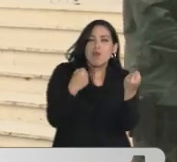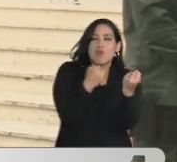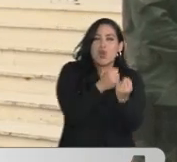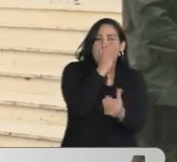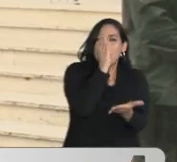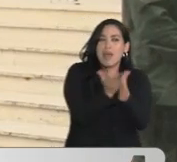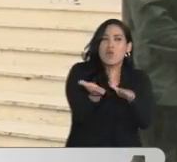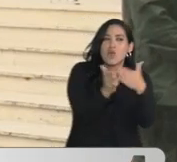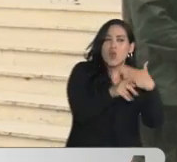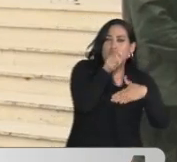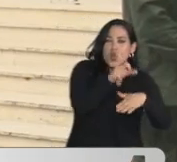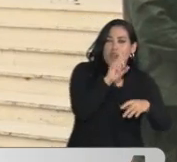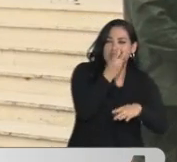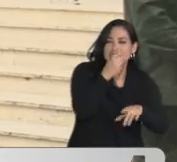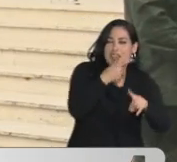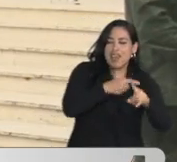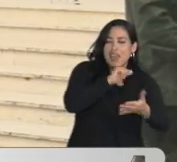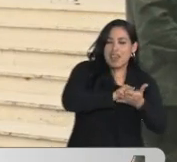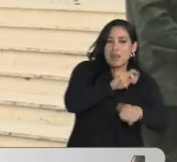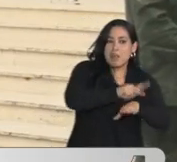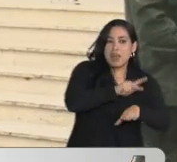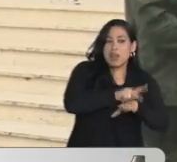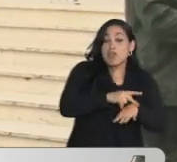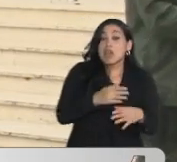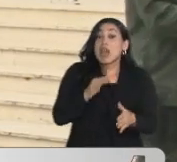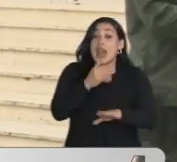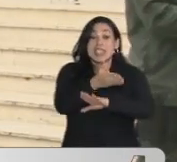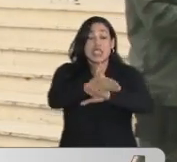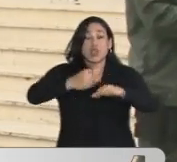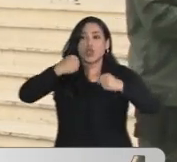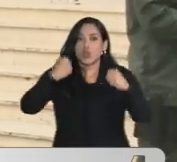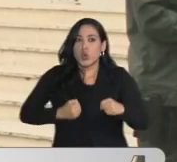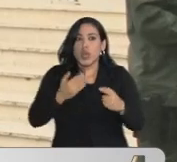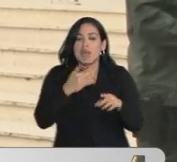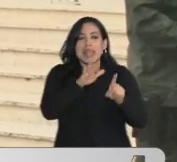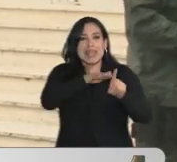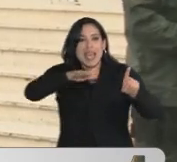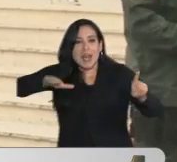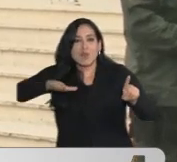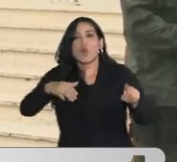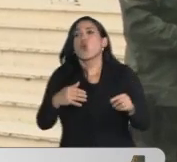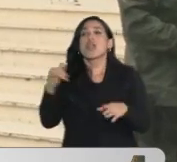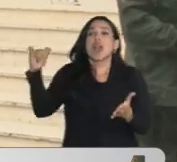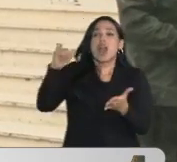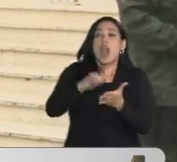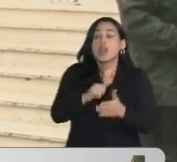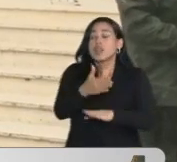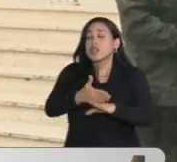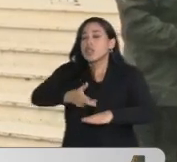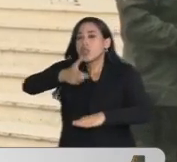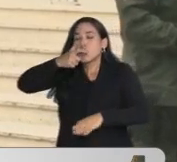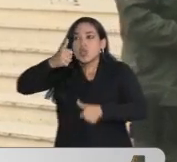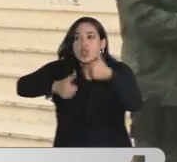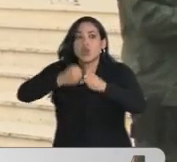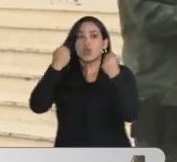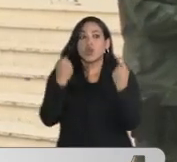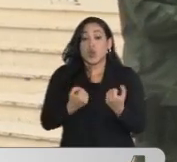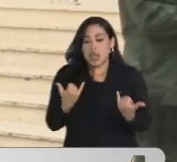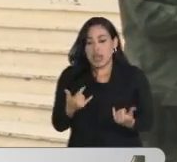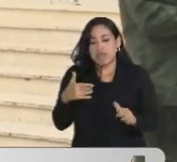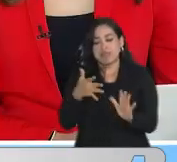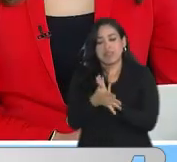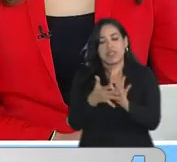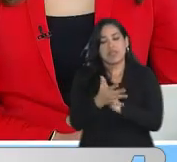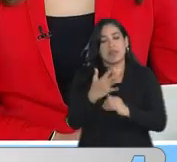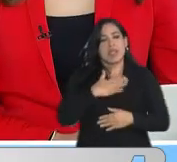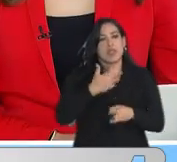asesinato del fiscal. Además, que se han redoblado los esfuerzos en terminales de transportes y aeropuertos del país. Por ahora es toda la información.